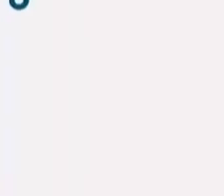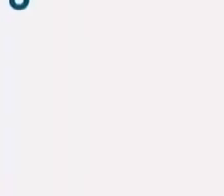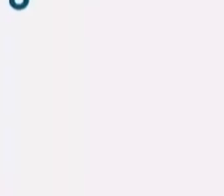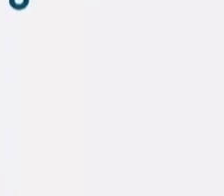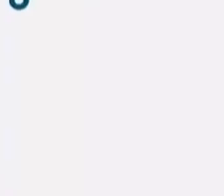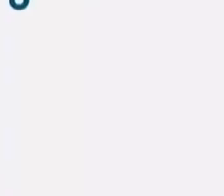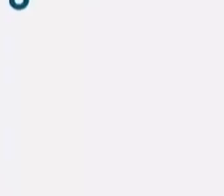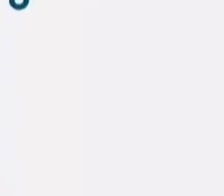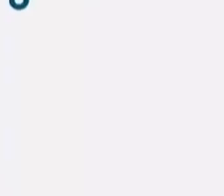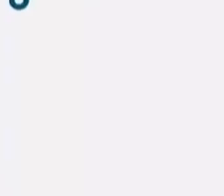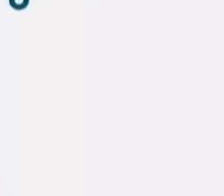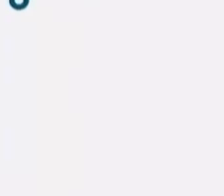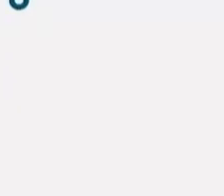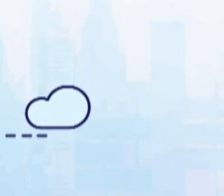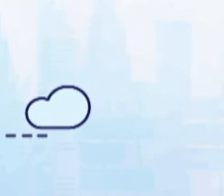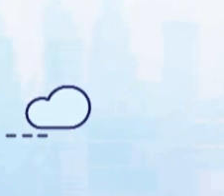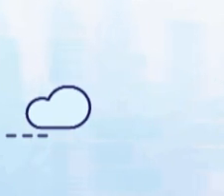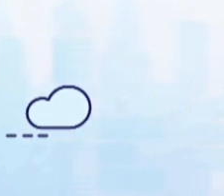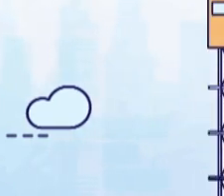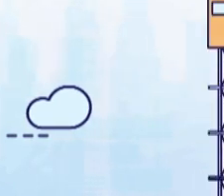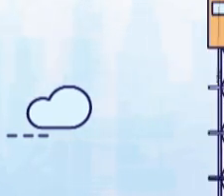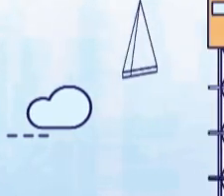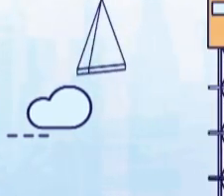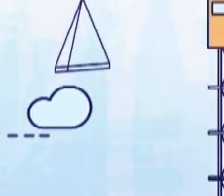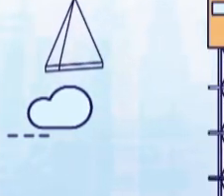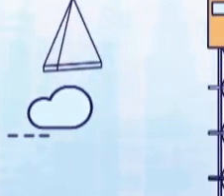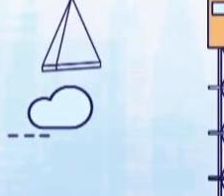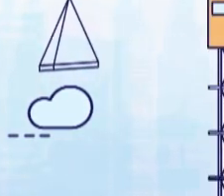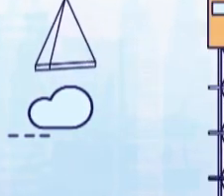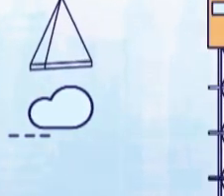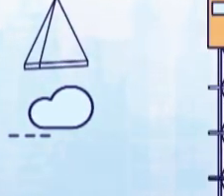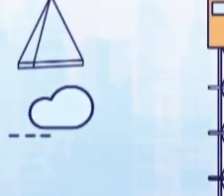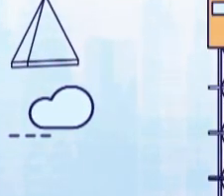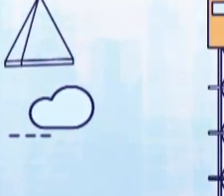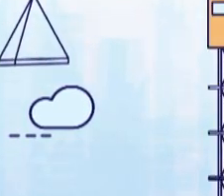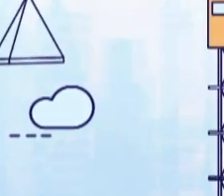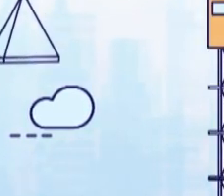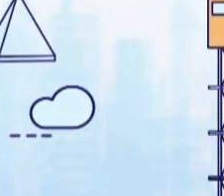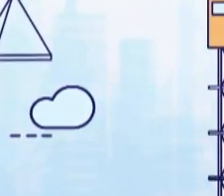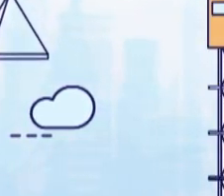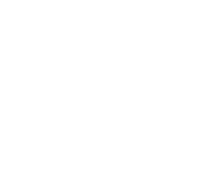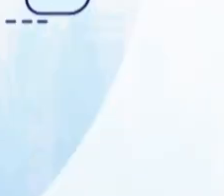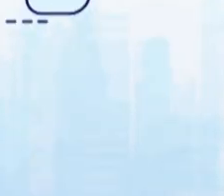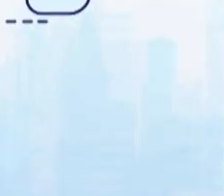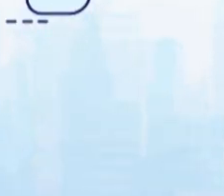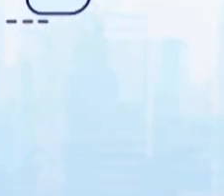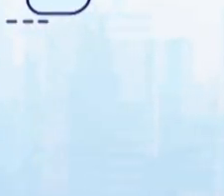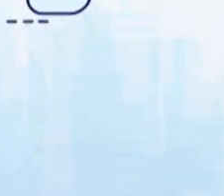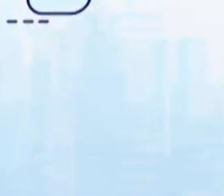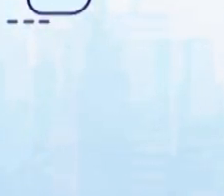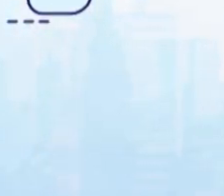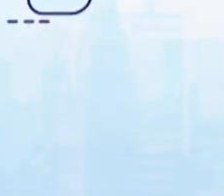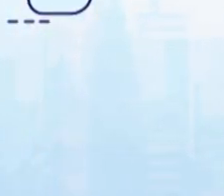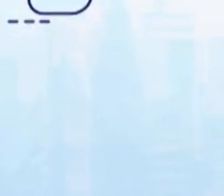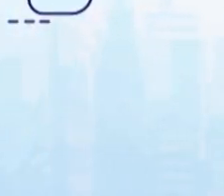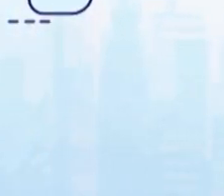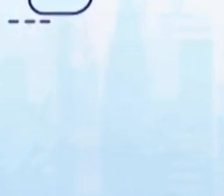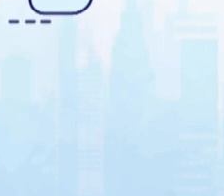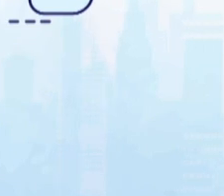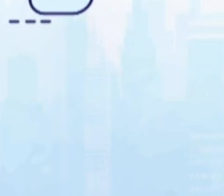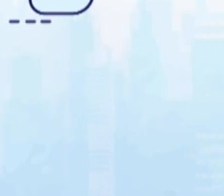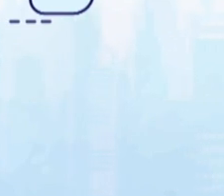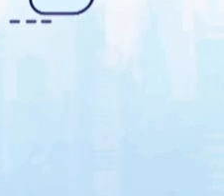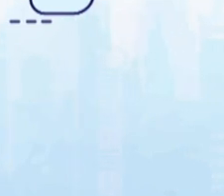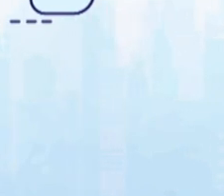y previsión social cómo garantizamos que las obras públicas sean ejecutadas el presidente bernardo